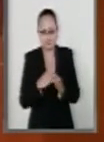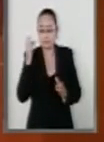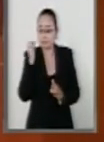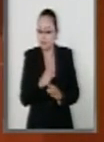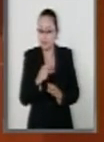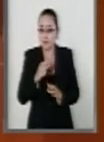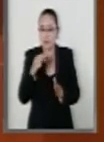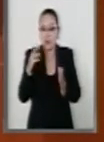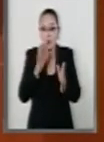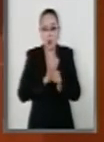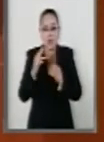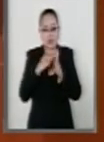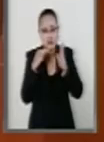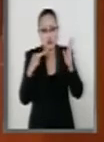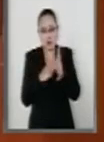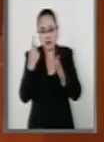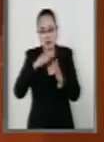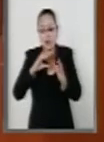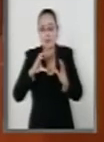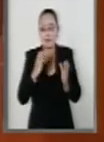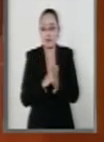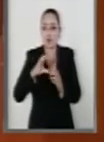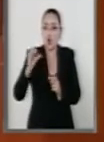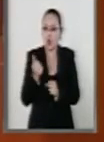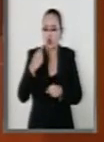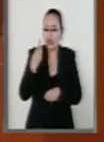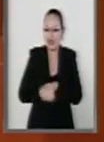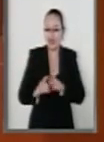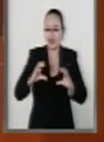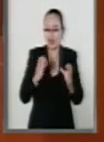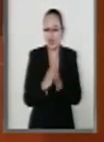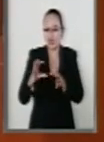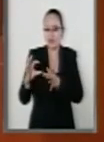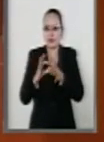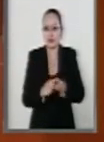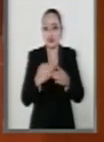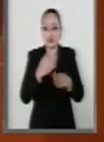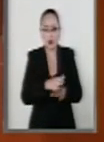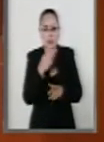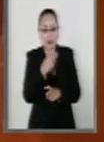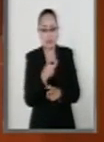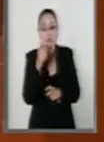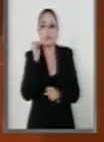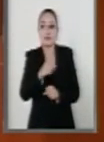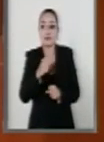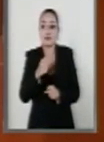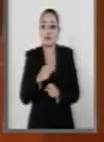como las normas aplicables ante la Comisión de Otros Delitos Vinculados y también